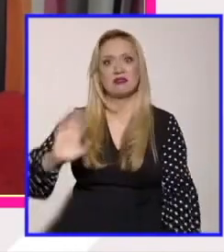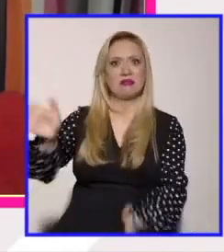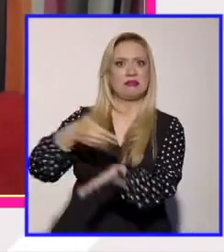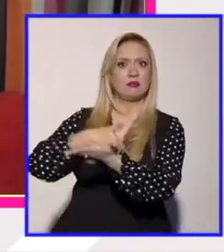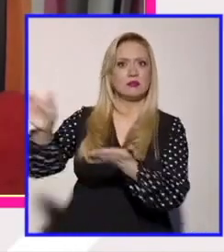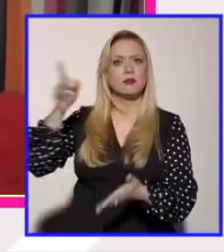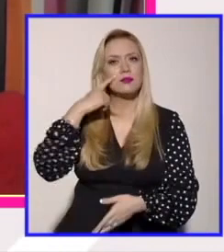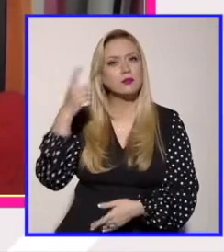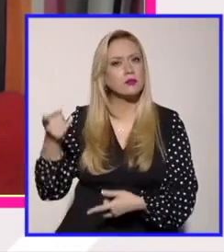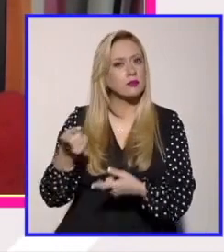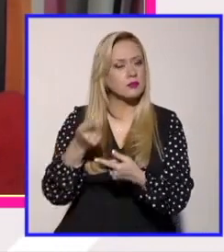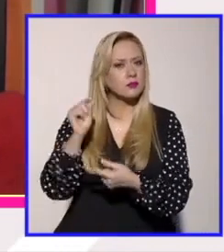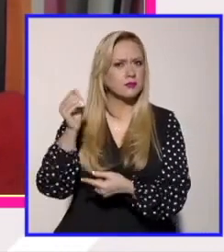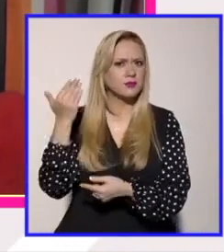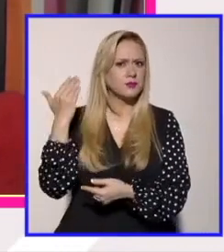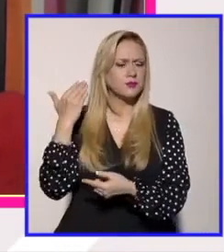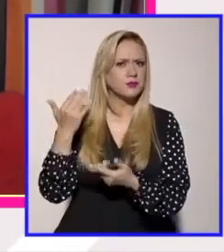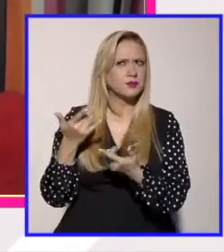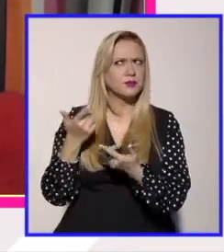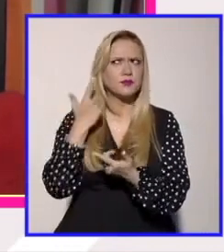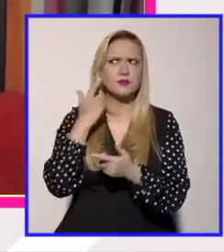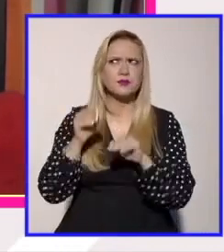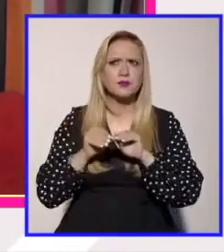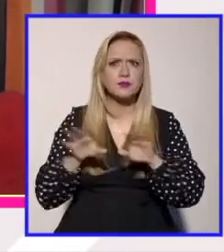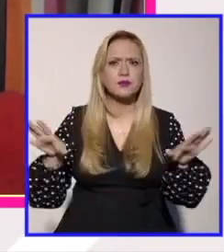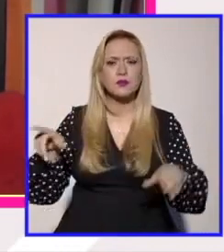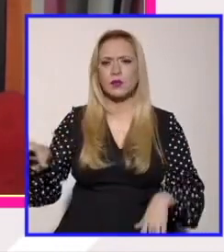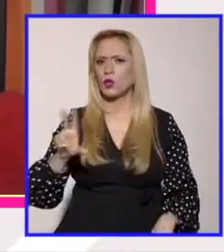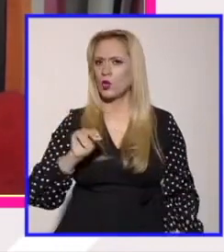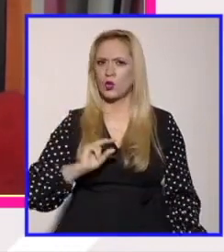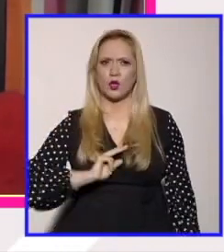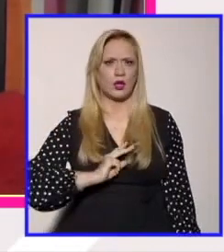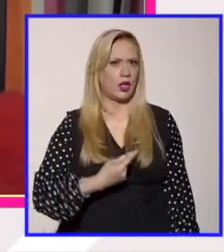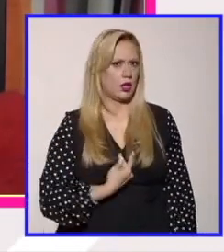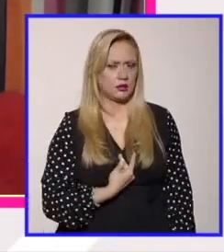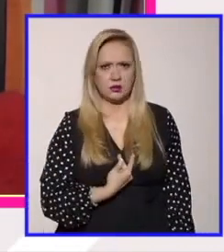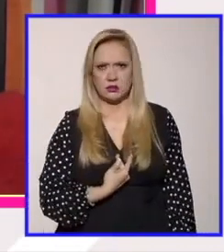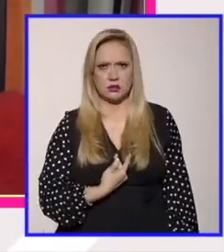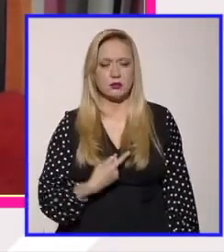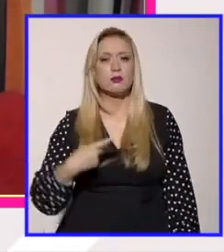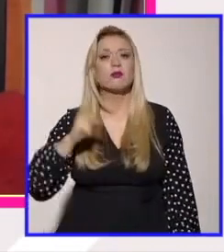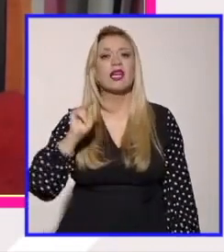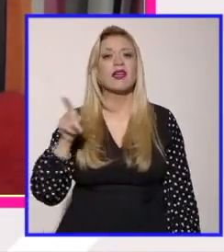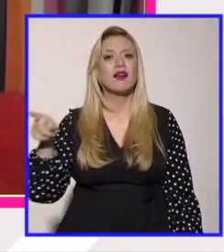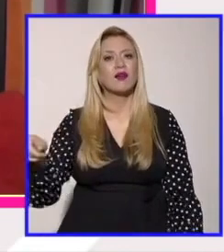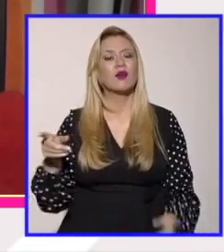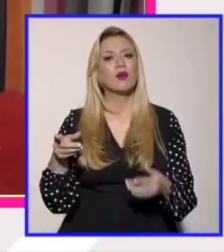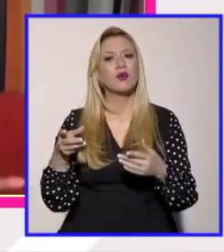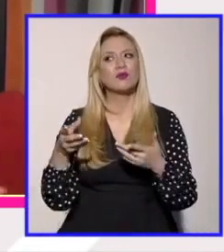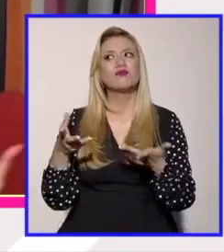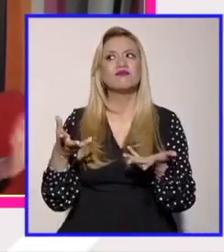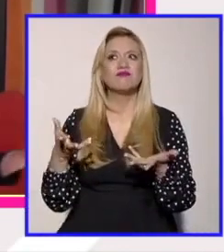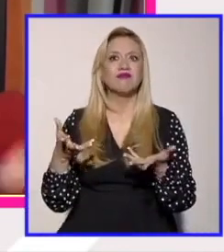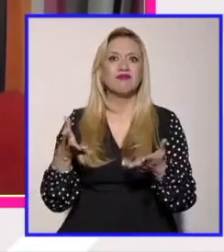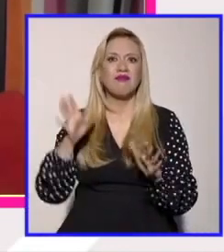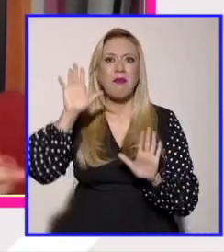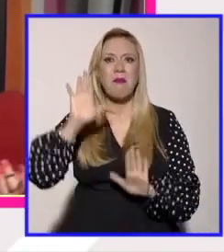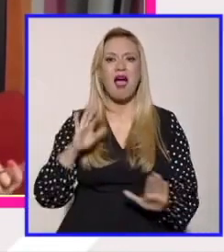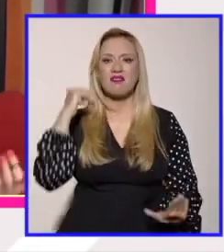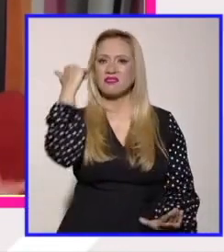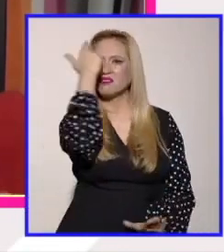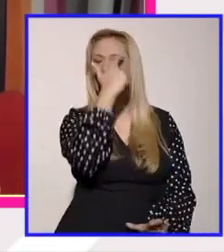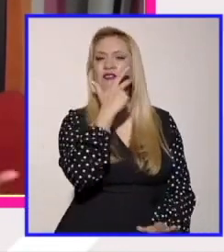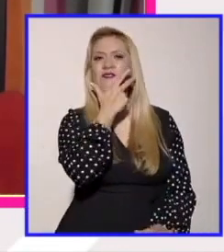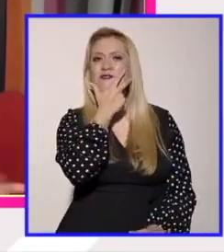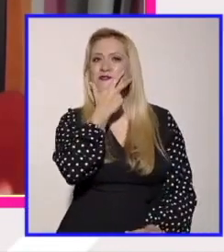marcado es esta historia de Cáster Semenya, quien no es trans, y tiene su testosterona tanto más alta del límite que se impuso para